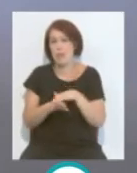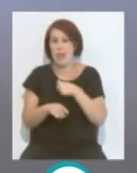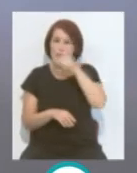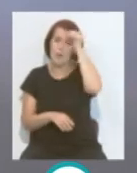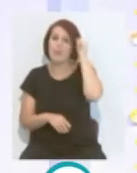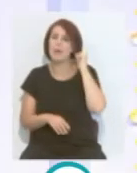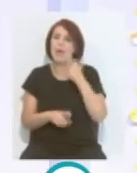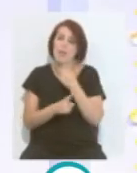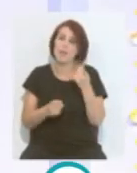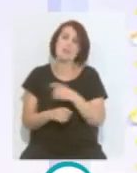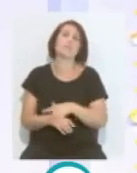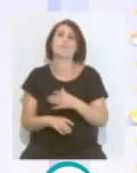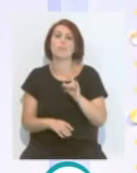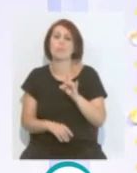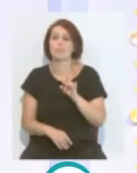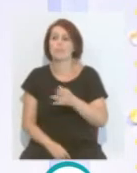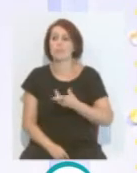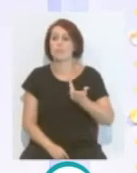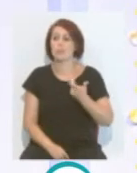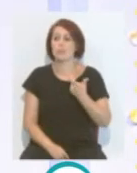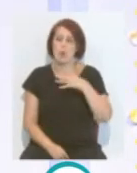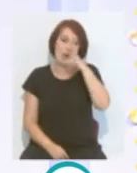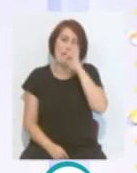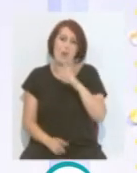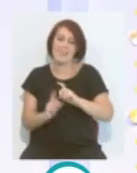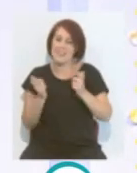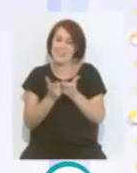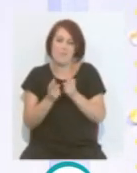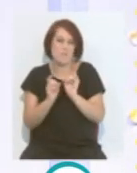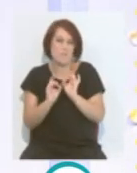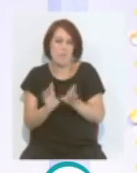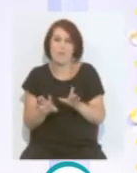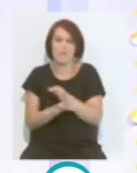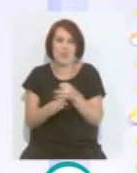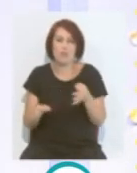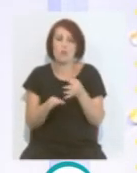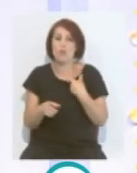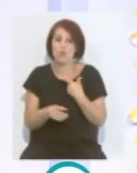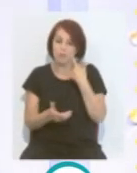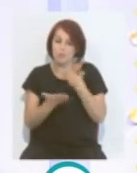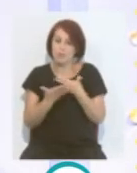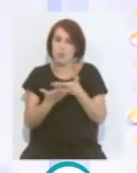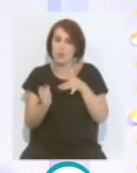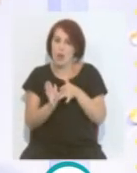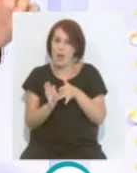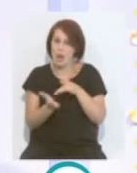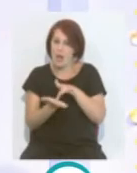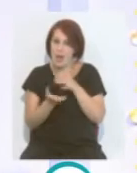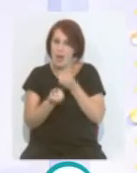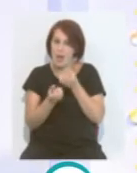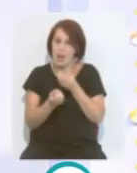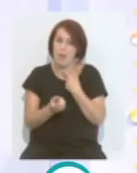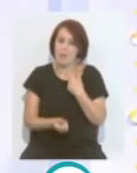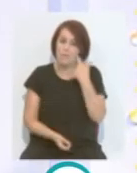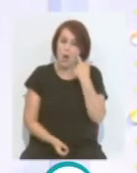el míster. Sí, yo creo que es forma de que se expanden, lo demuestran también. A la hora incluso de las declaraciones, ves como cuando uno